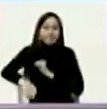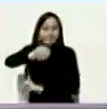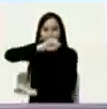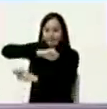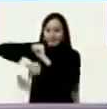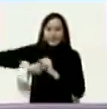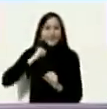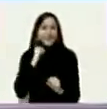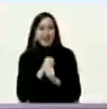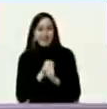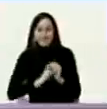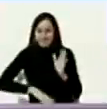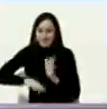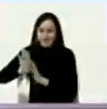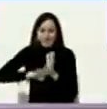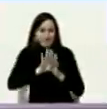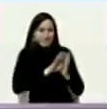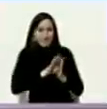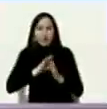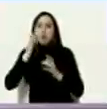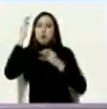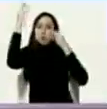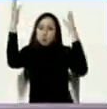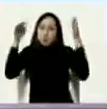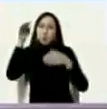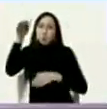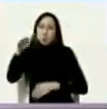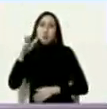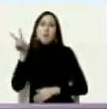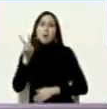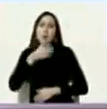producir y soñar con un mejor futuro